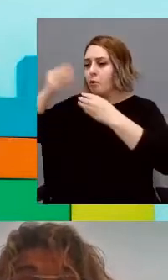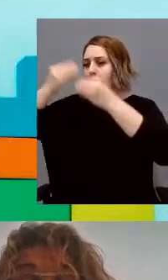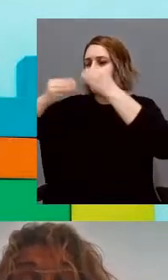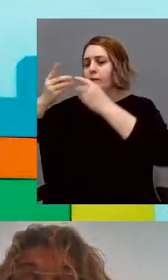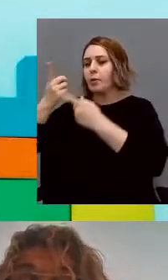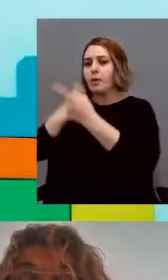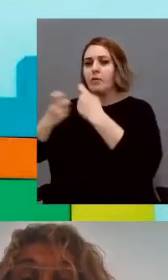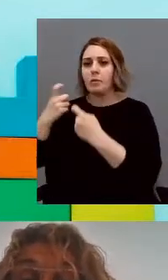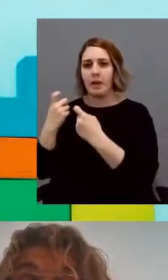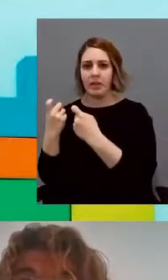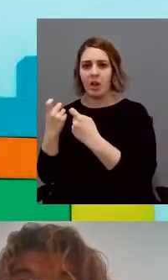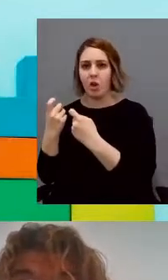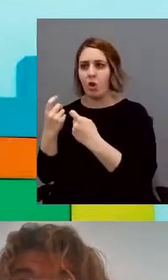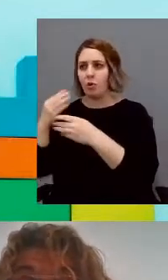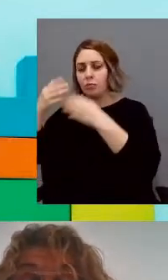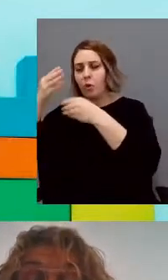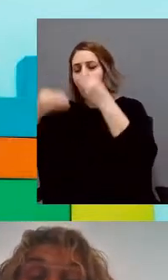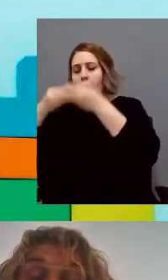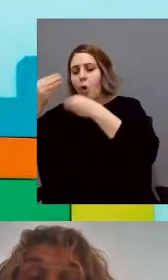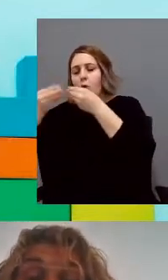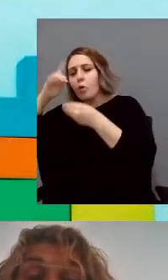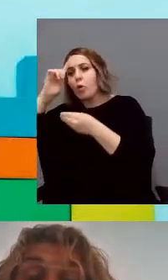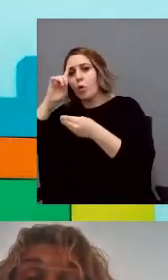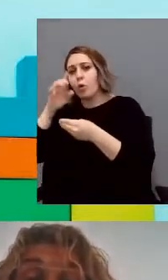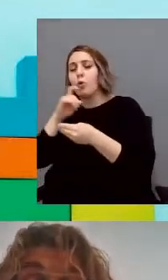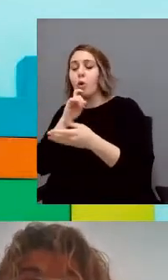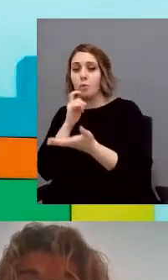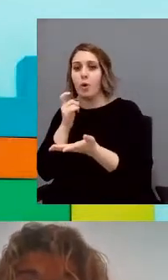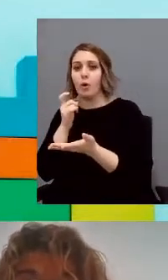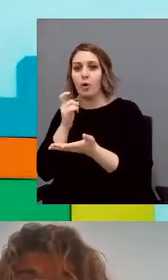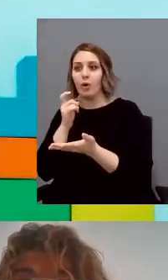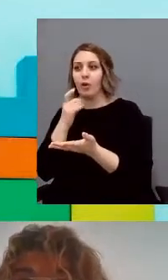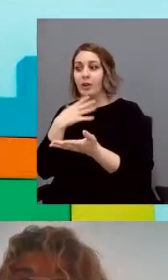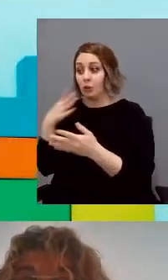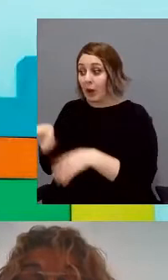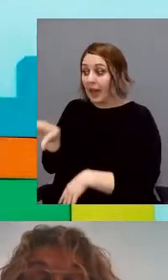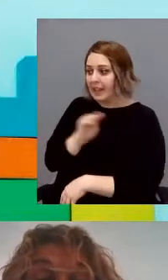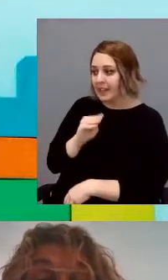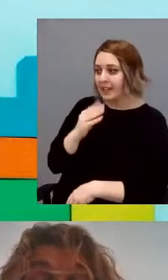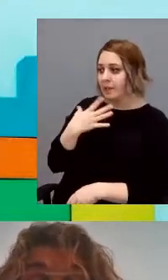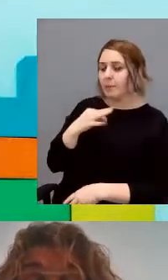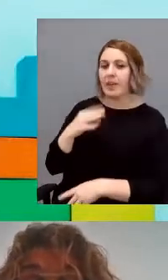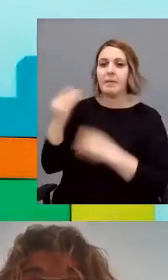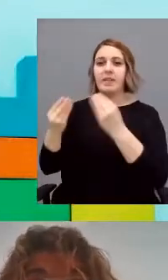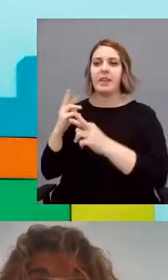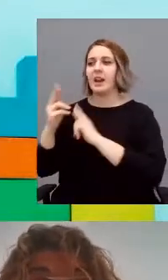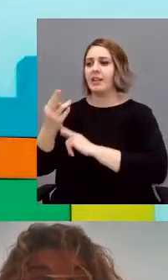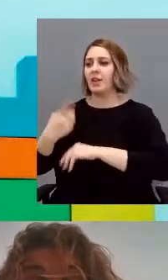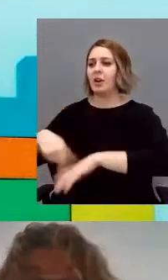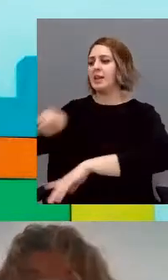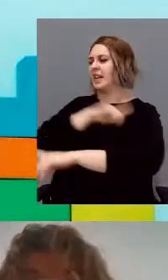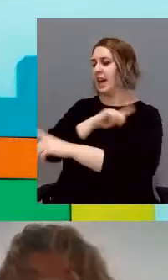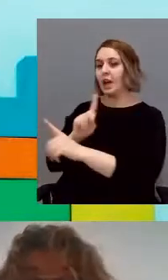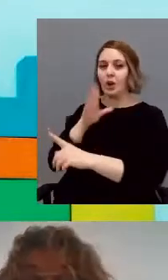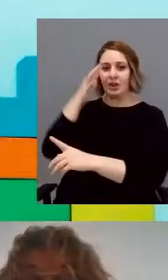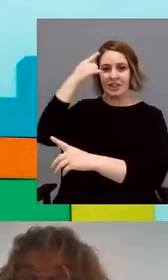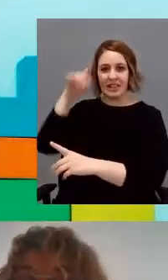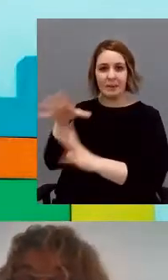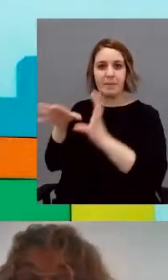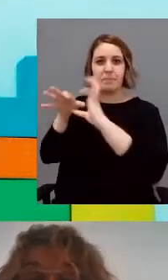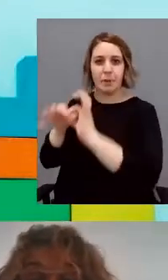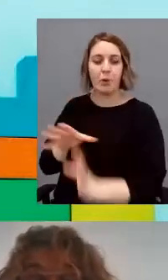actos, vistos normalmente como inusuales o extravagantes. comprender el perfil cognitivo,